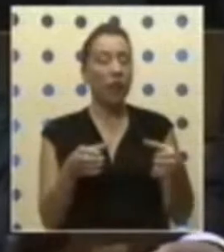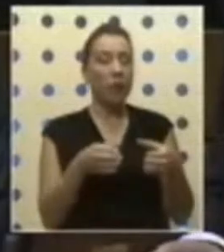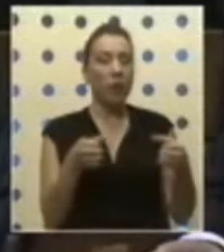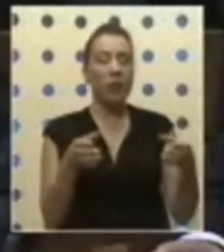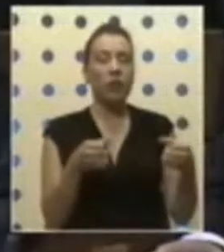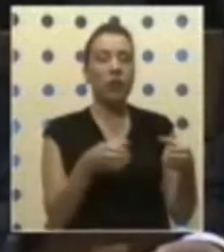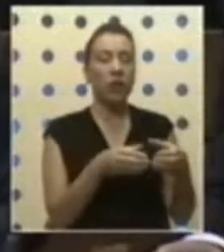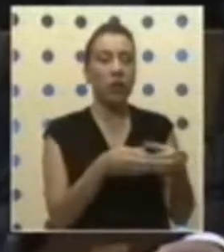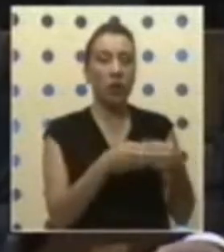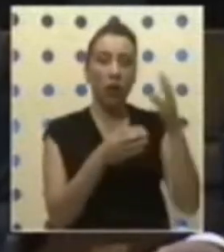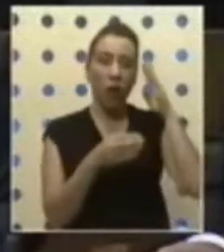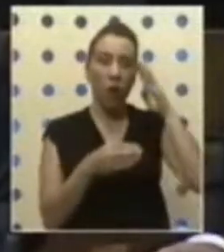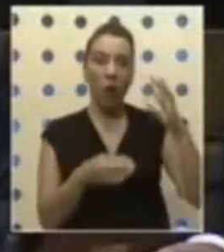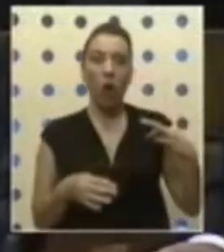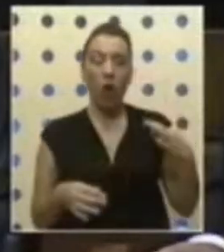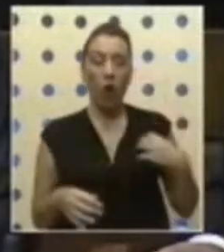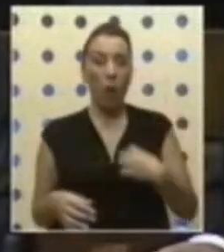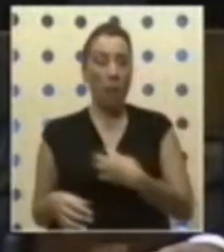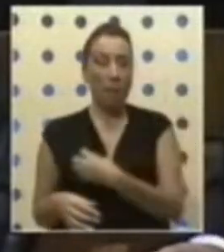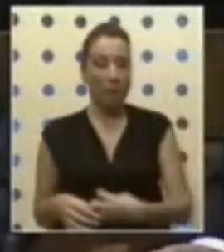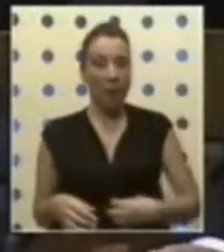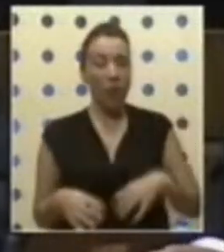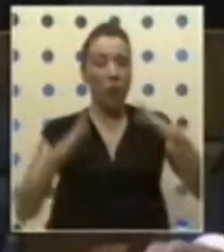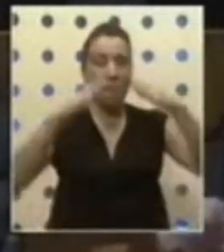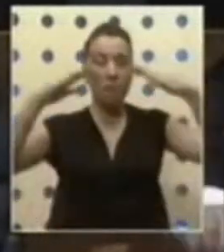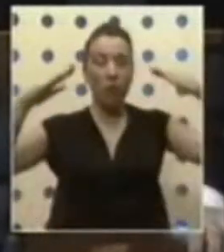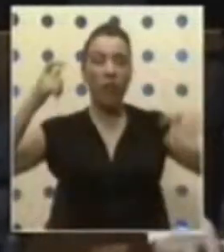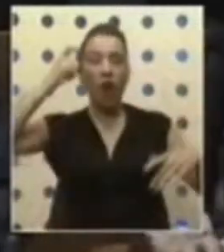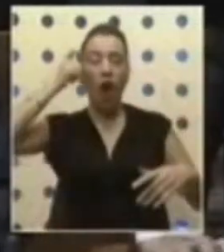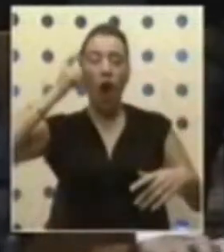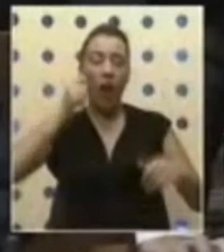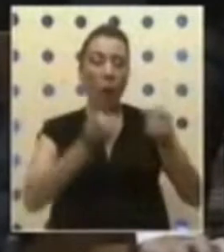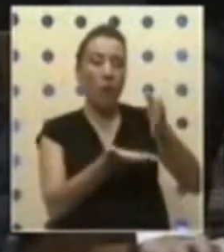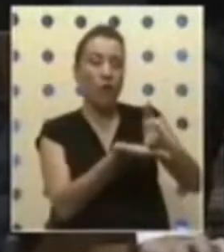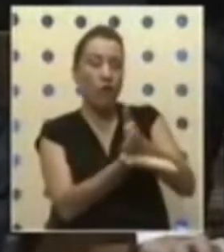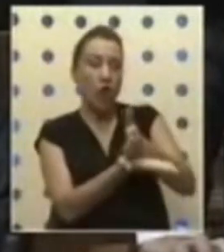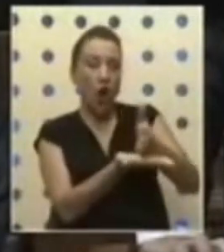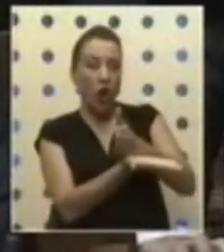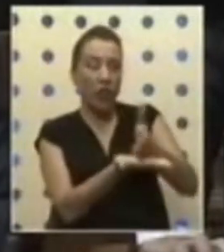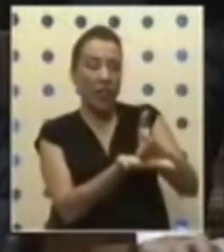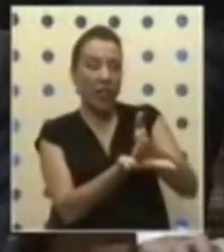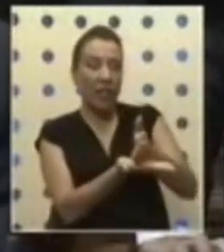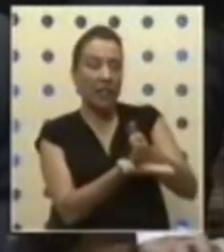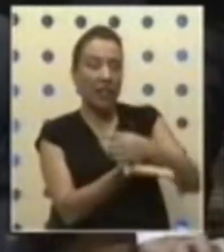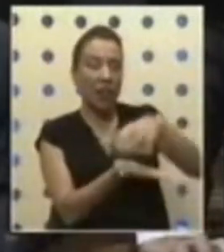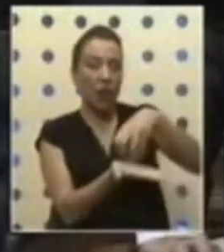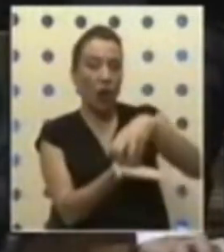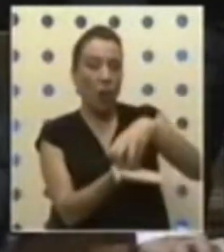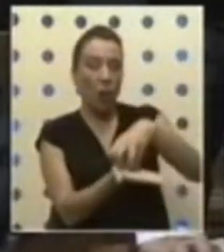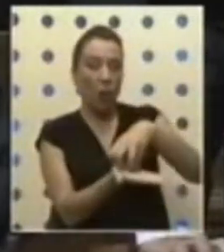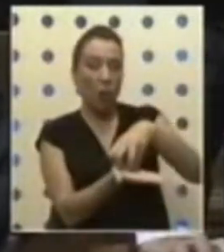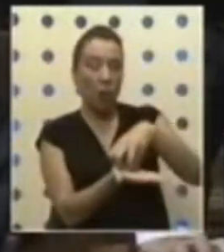en la comuna de O'Higgins, en la localidad de O'Higgins, en la más fronteriza de las comunas de nuestra región